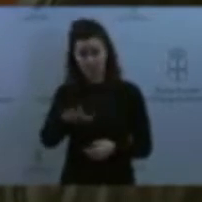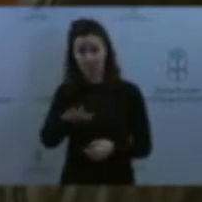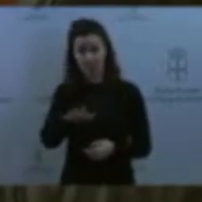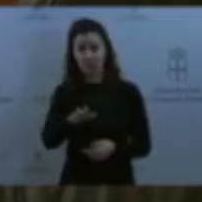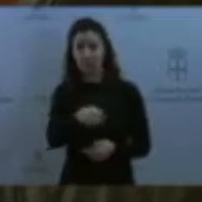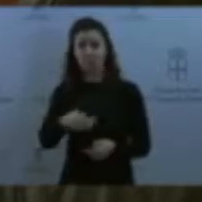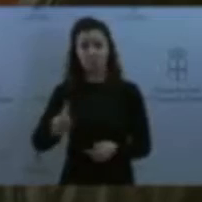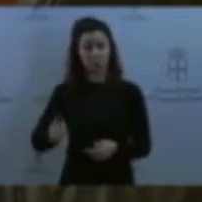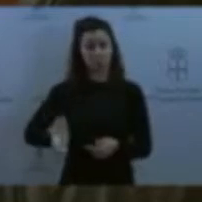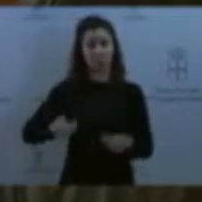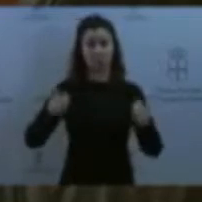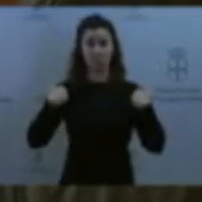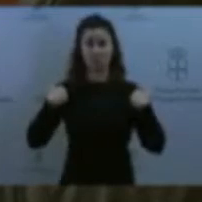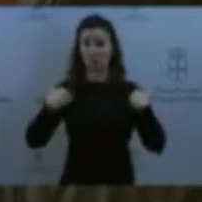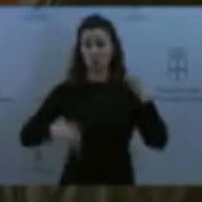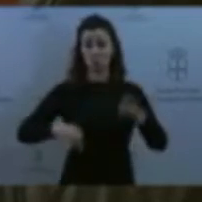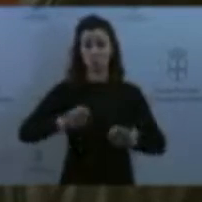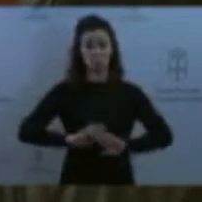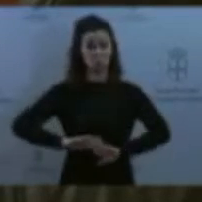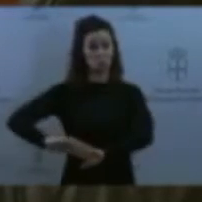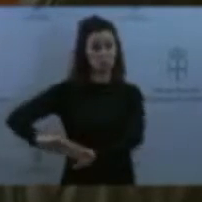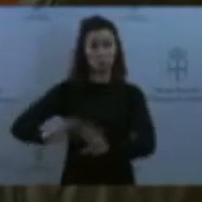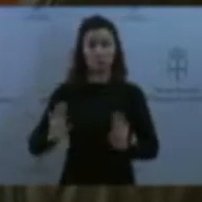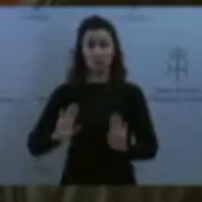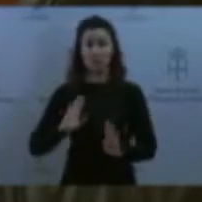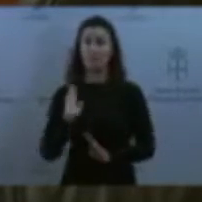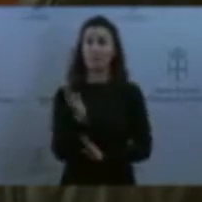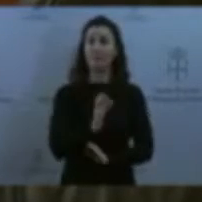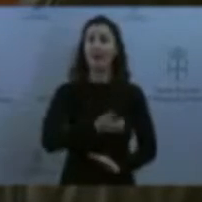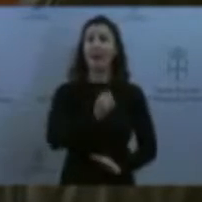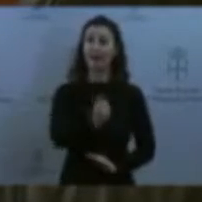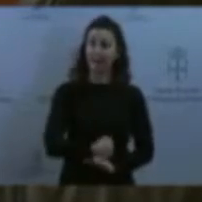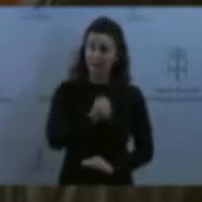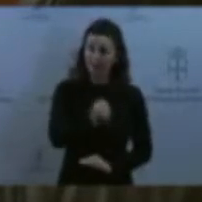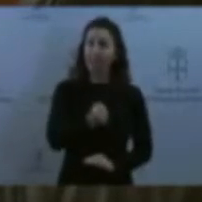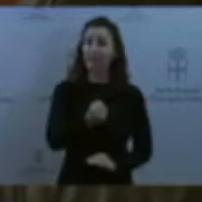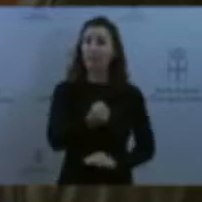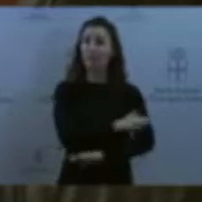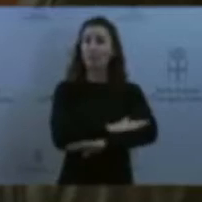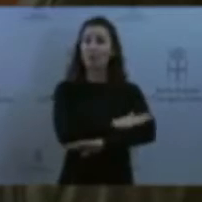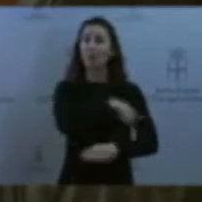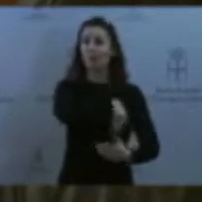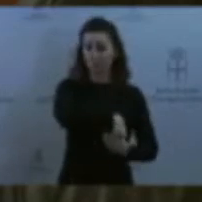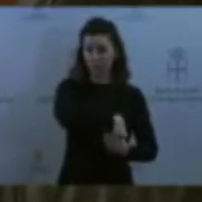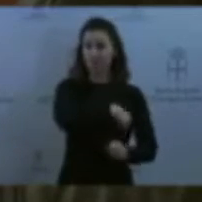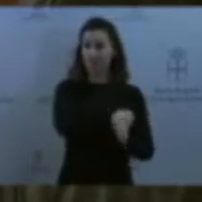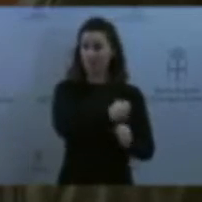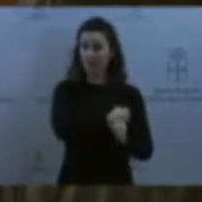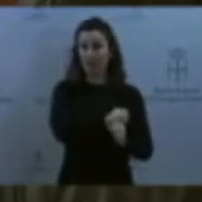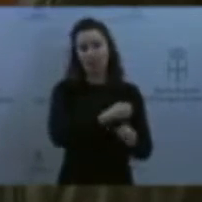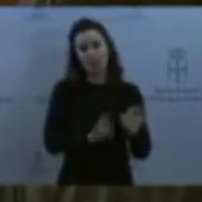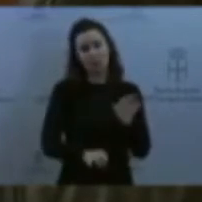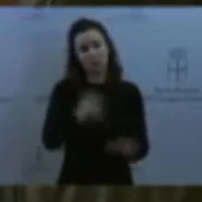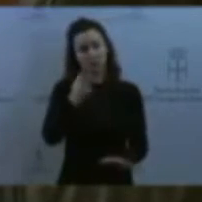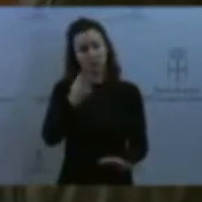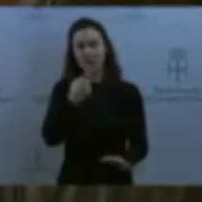al alentamiento al alcalde, a un funcionario, y afortunadamente para ellos ha sido sobreseído, señoría. Creo que no todo